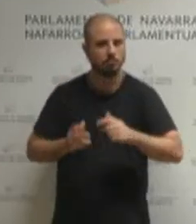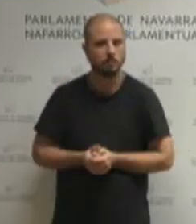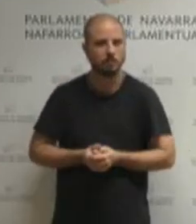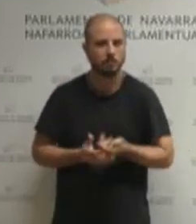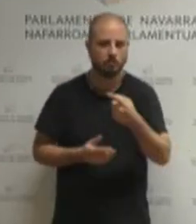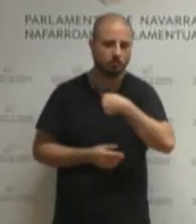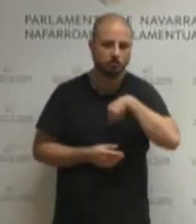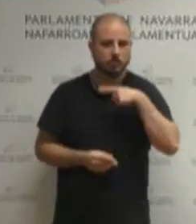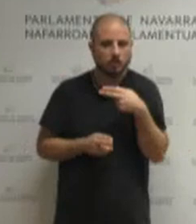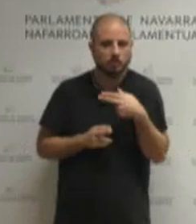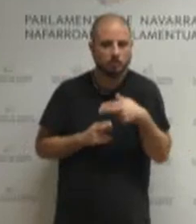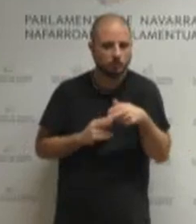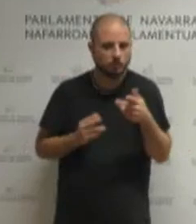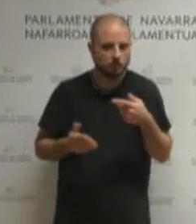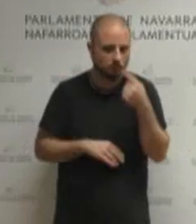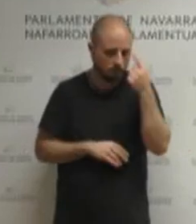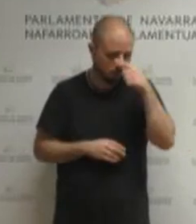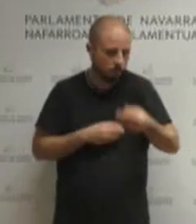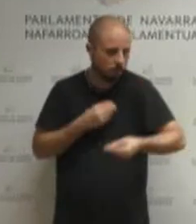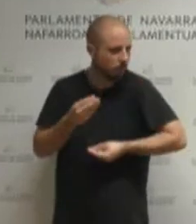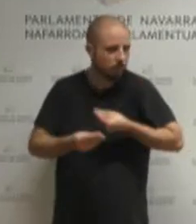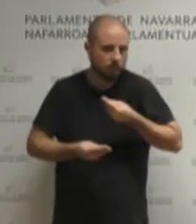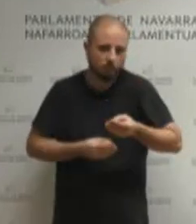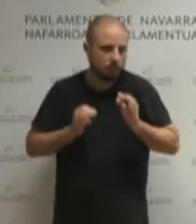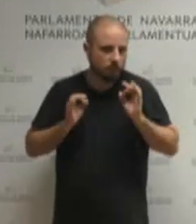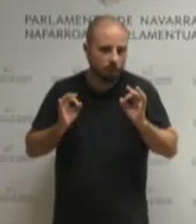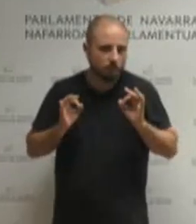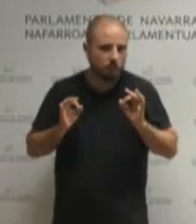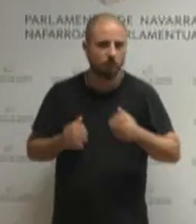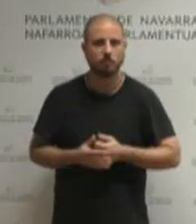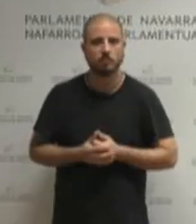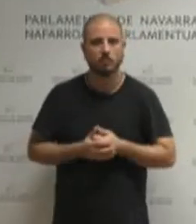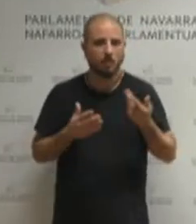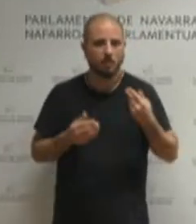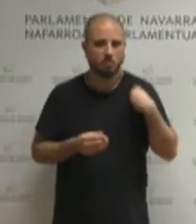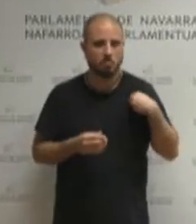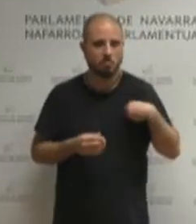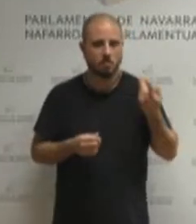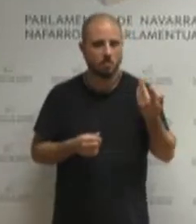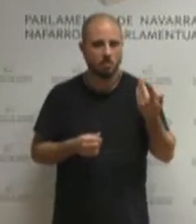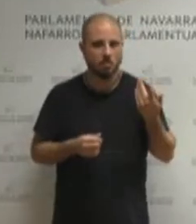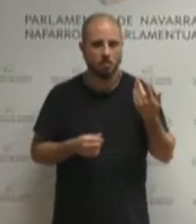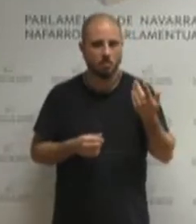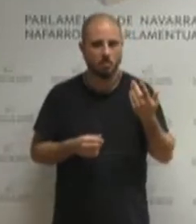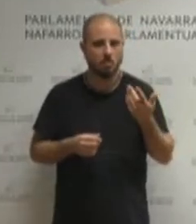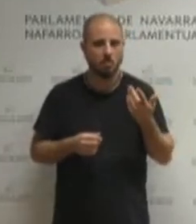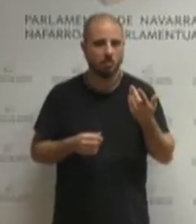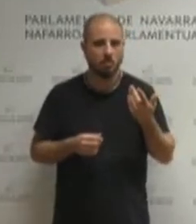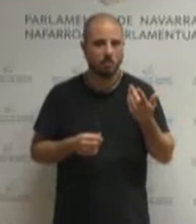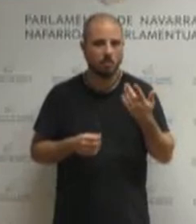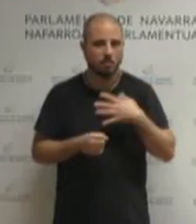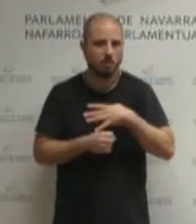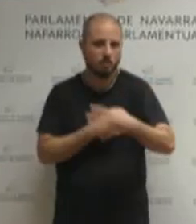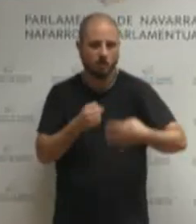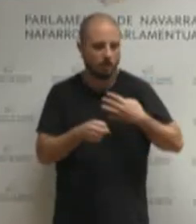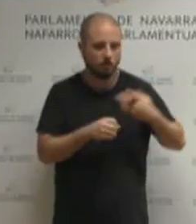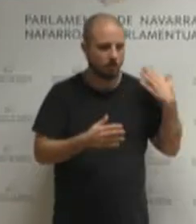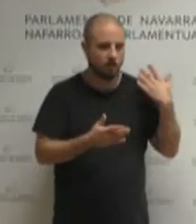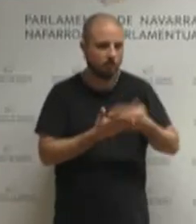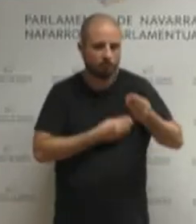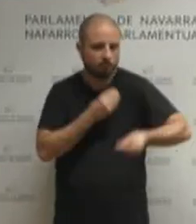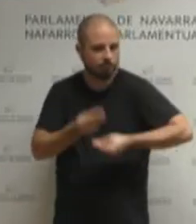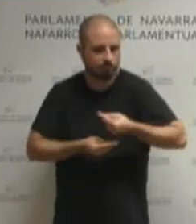legintzaldi honetan izan dugun jarrerarekin egin dugun autu politikoarekin eta horregatik dago esparza jauna ainazerre